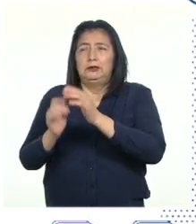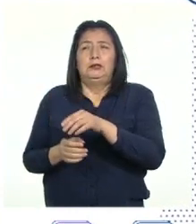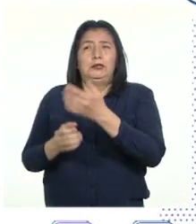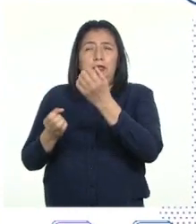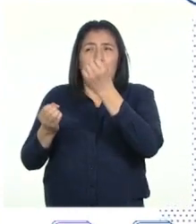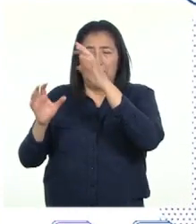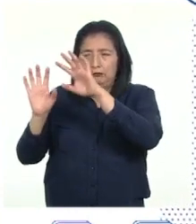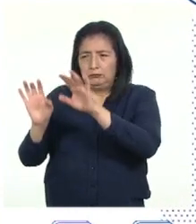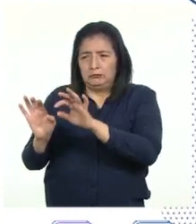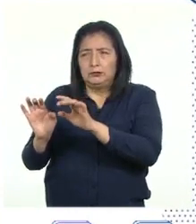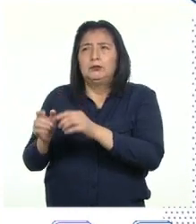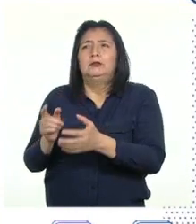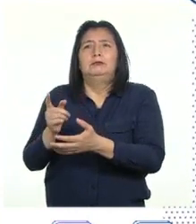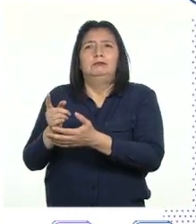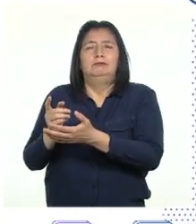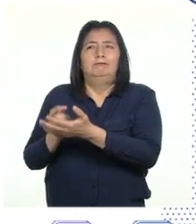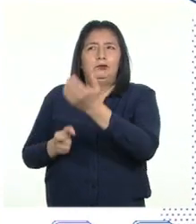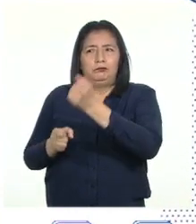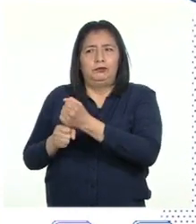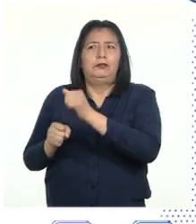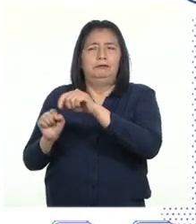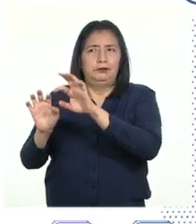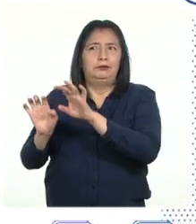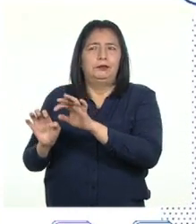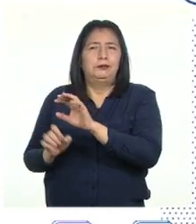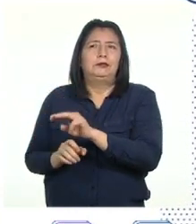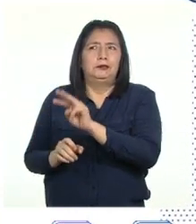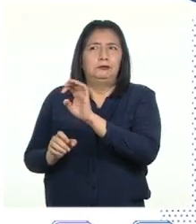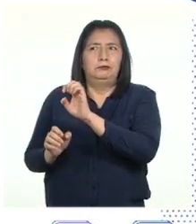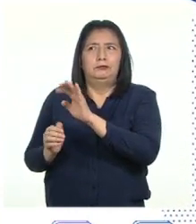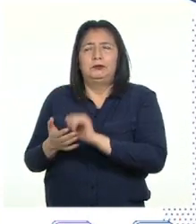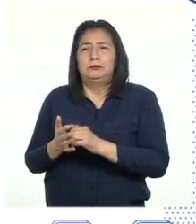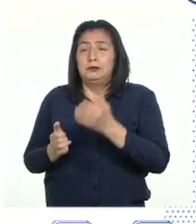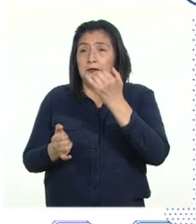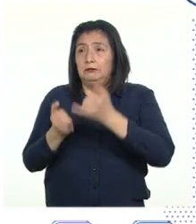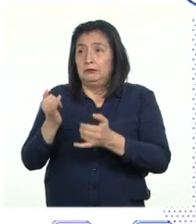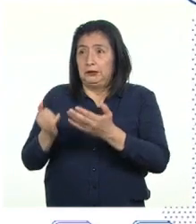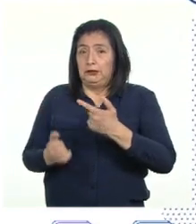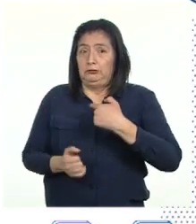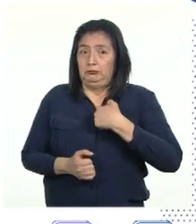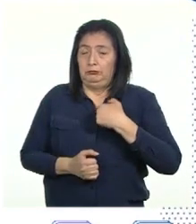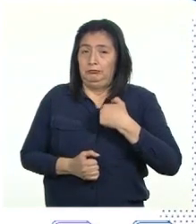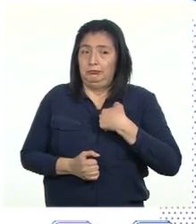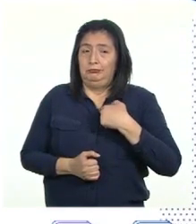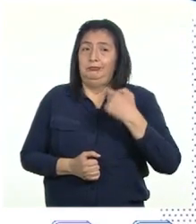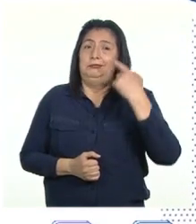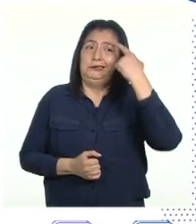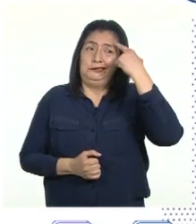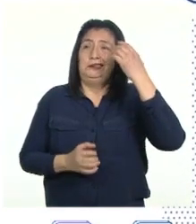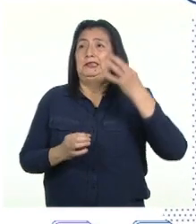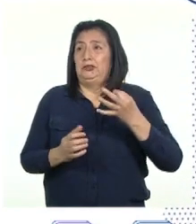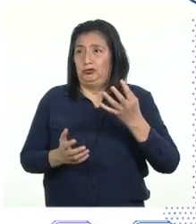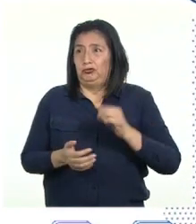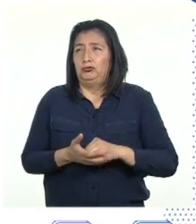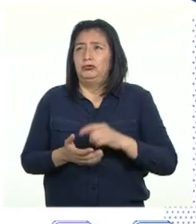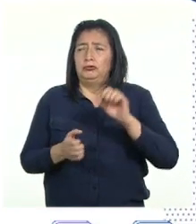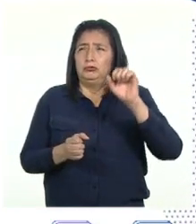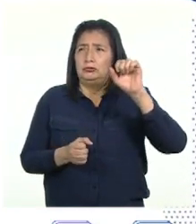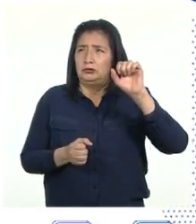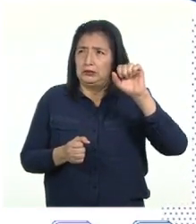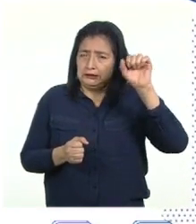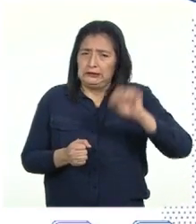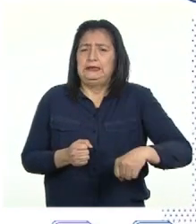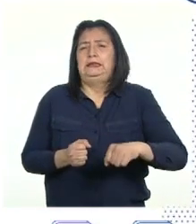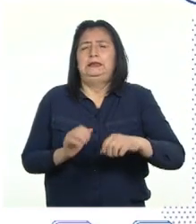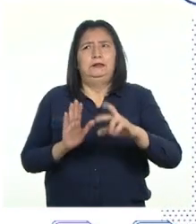página confiable de internet Y bueno, finalmente mi postura es la siguiente Que sí se debe